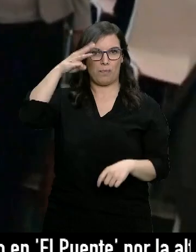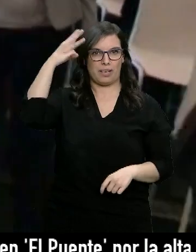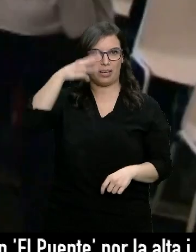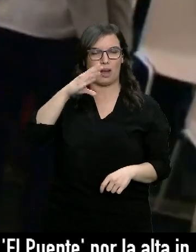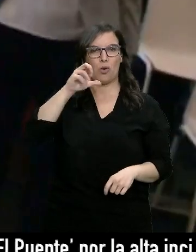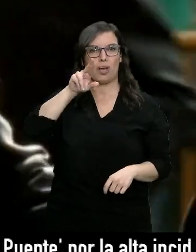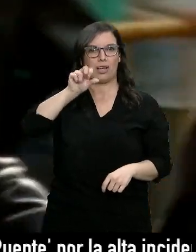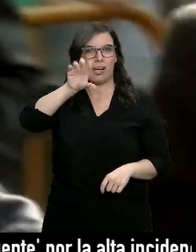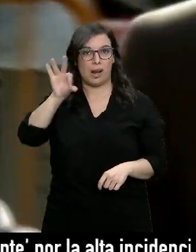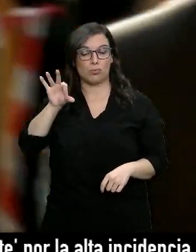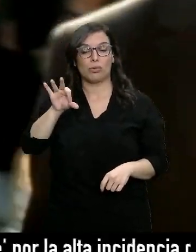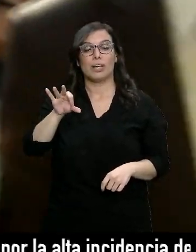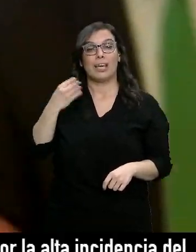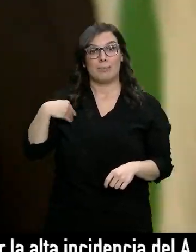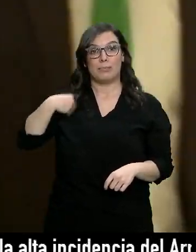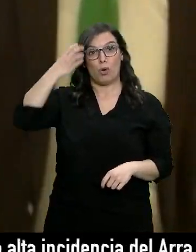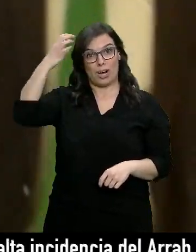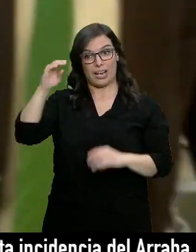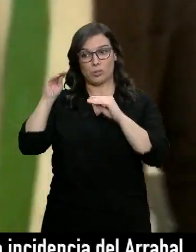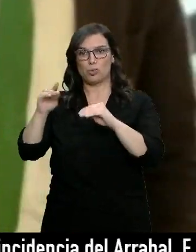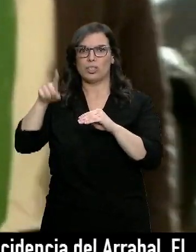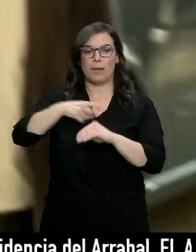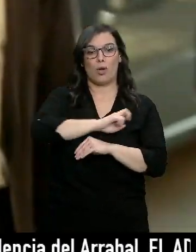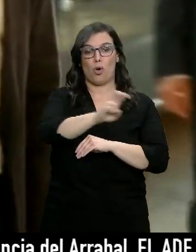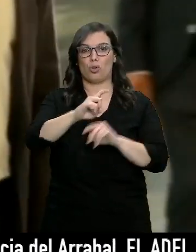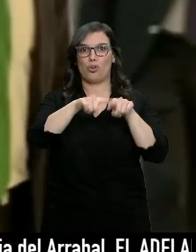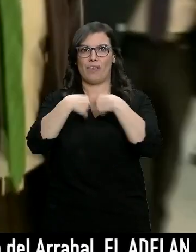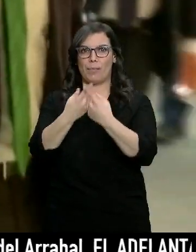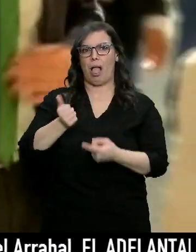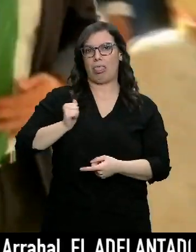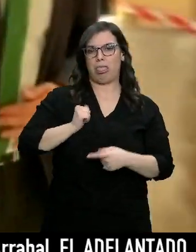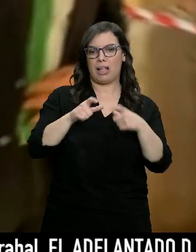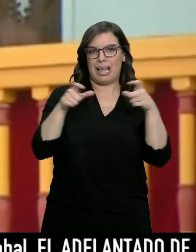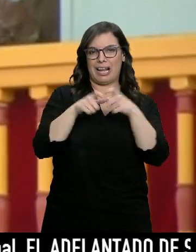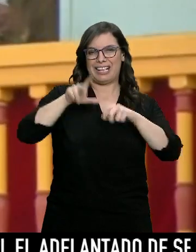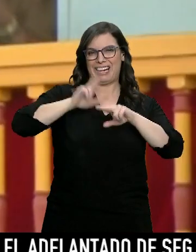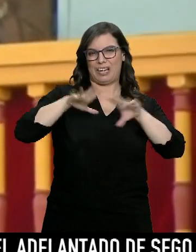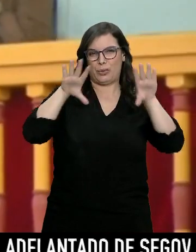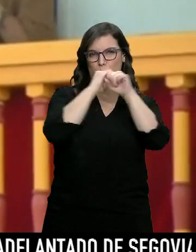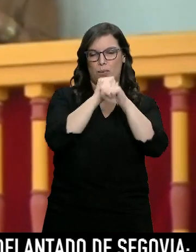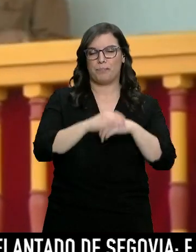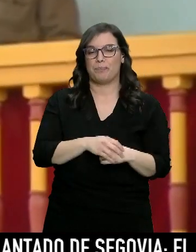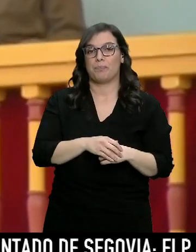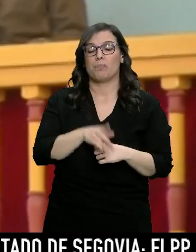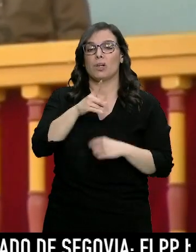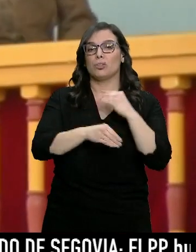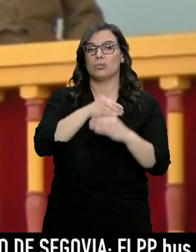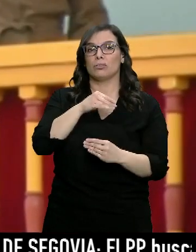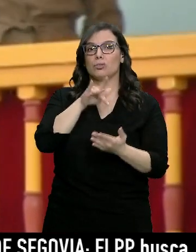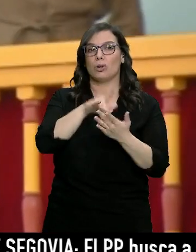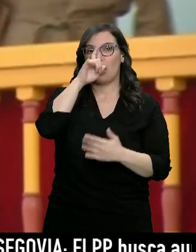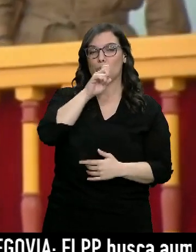Krauss y que tanto el Rey Emérito como algunos de sus familiares se habrían utilizado con tarjetas opacas. Los hechos se habrían producido entre